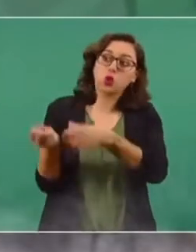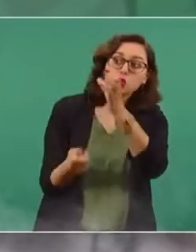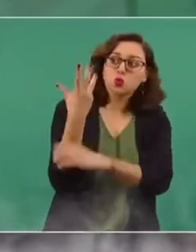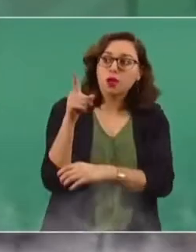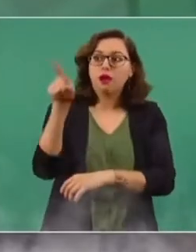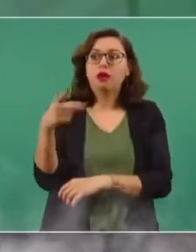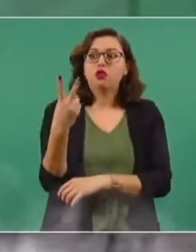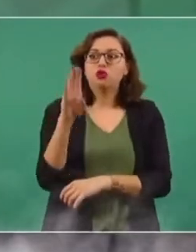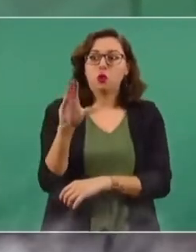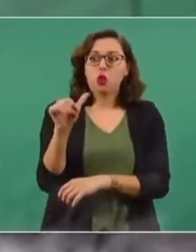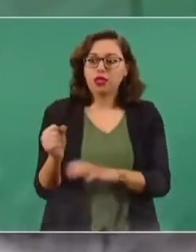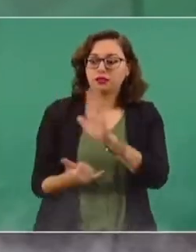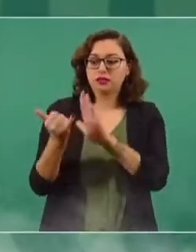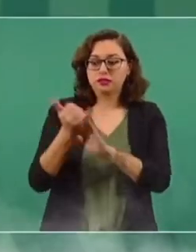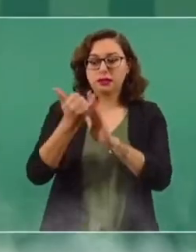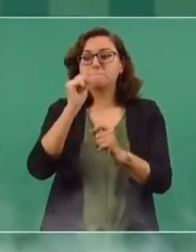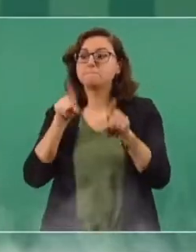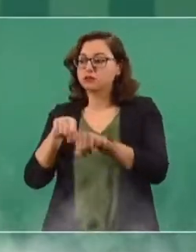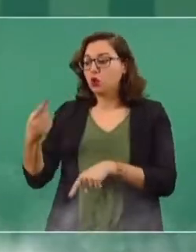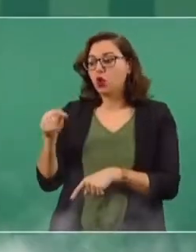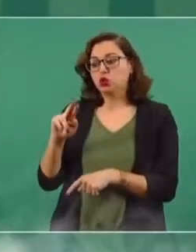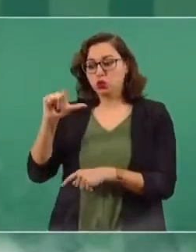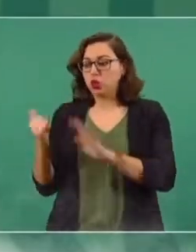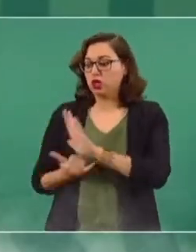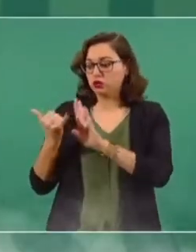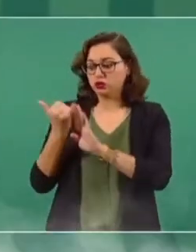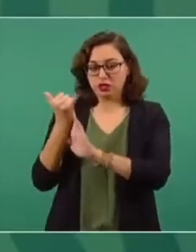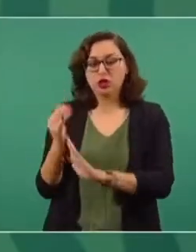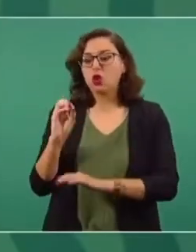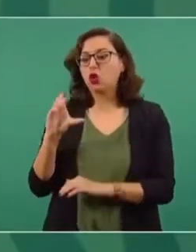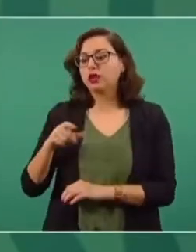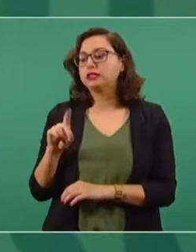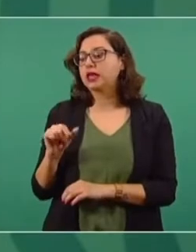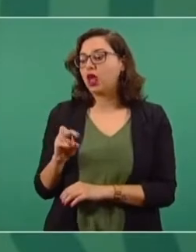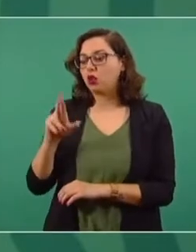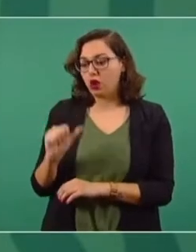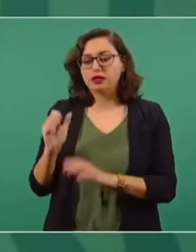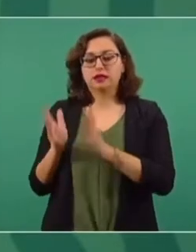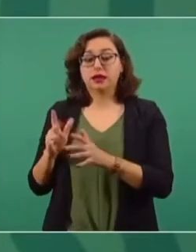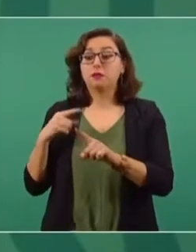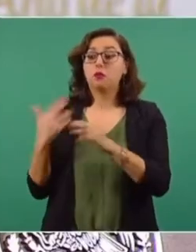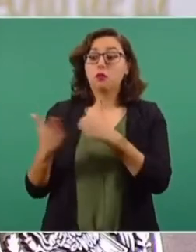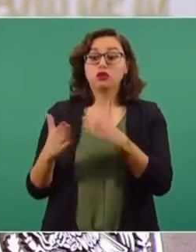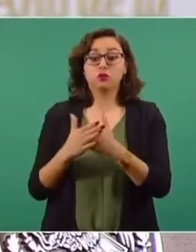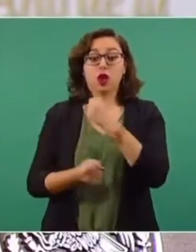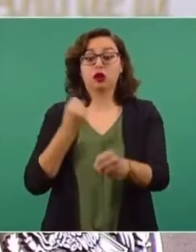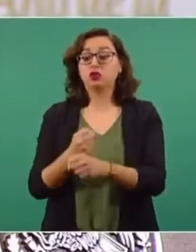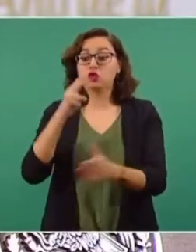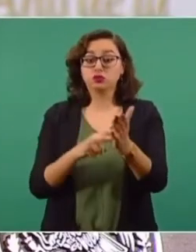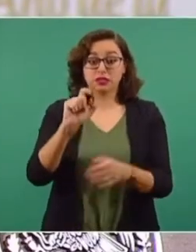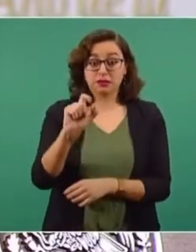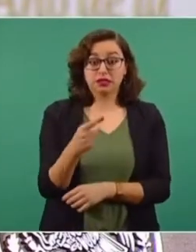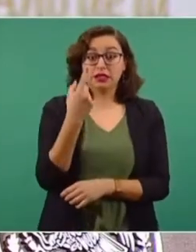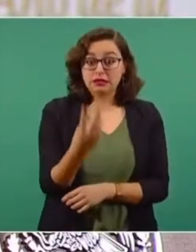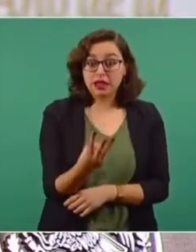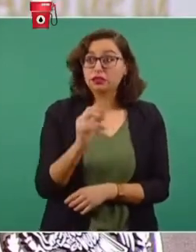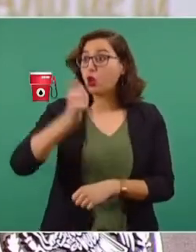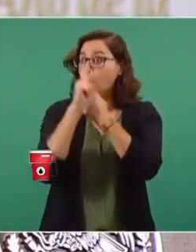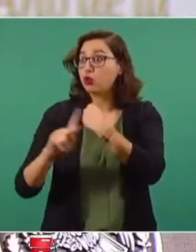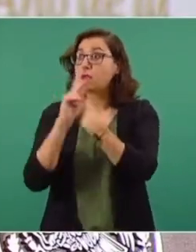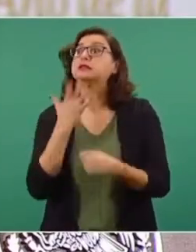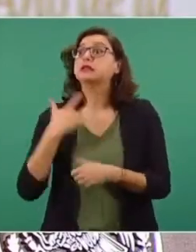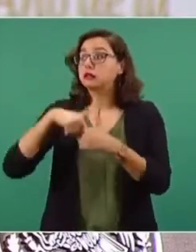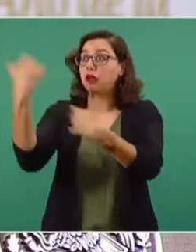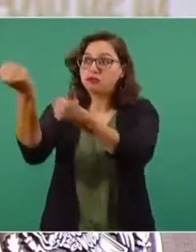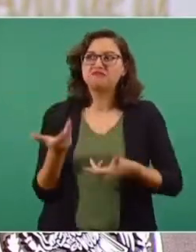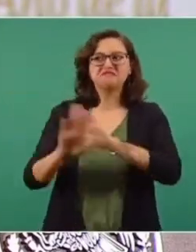nueva refinería de Dos Bocas, esta coquizadora que también nos va a permitir tener más gasolinas y en el 2023 vamos a dejar de comprar gasolinas